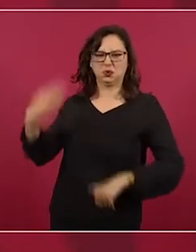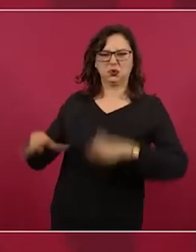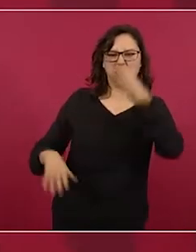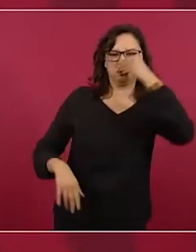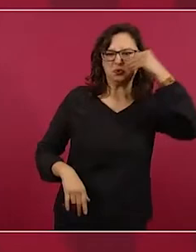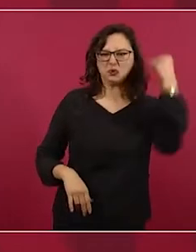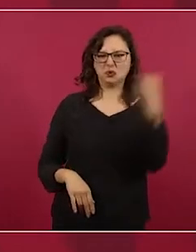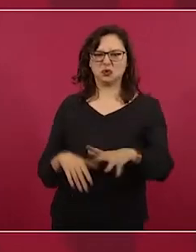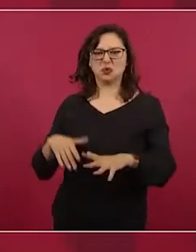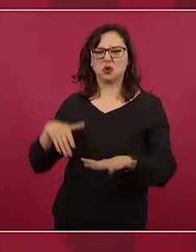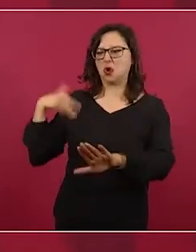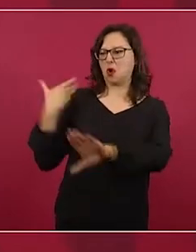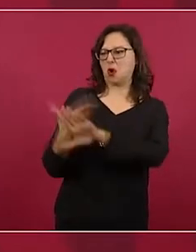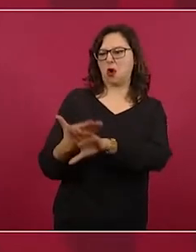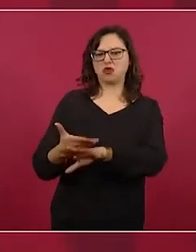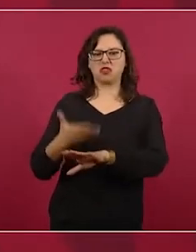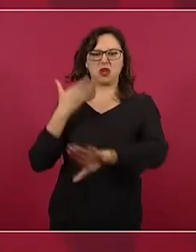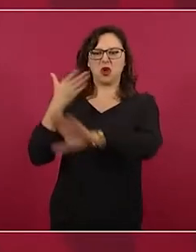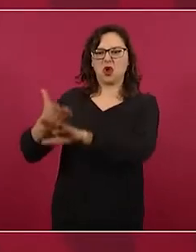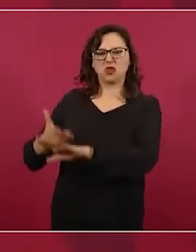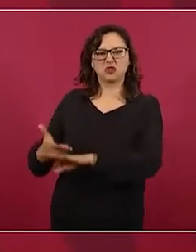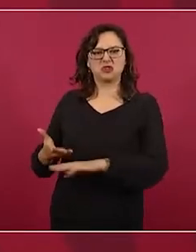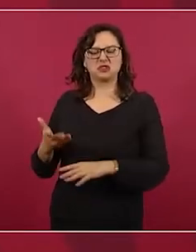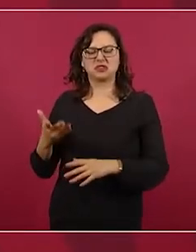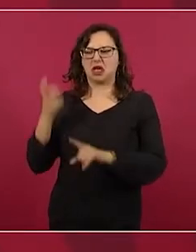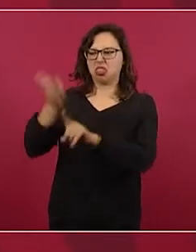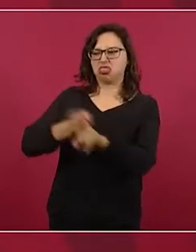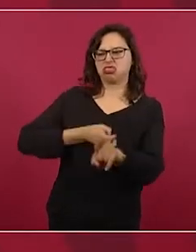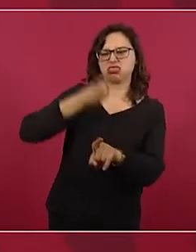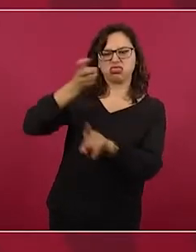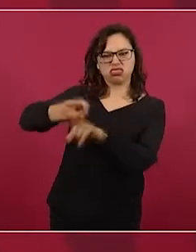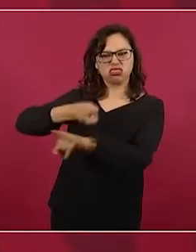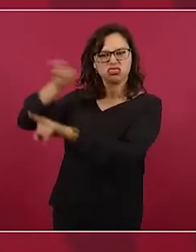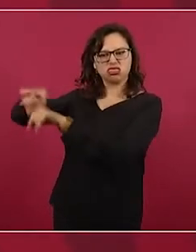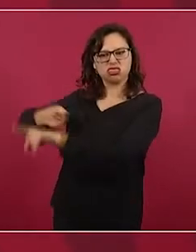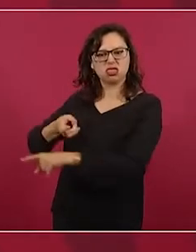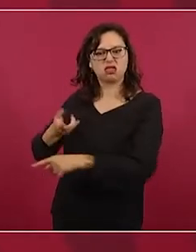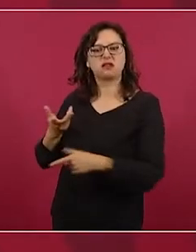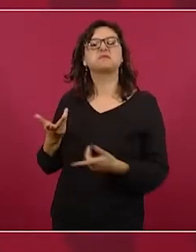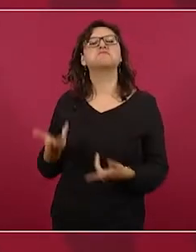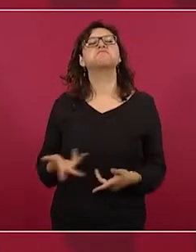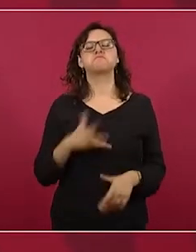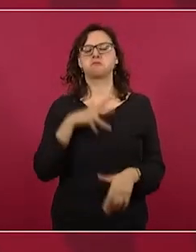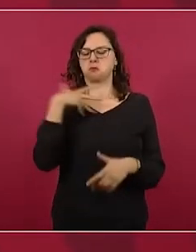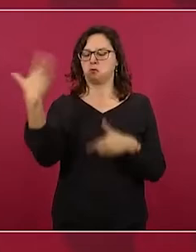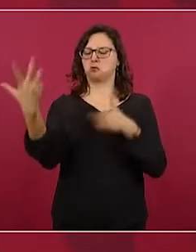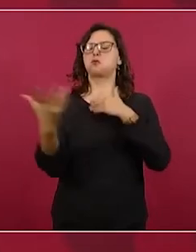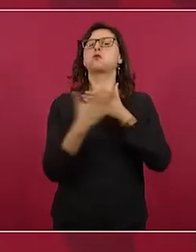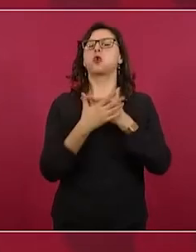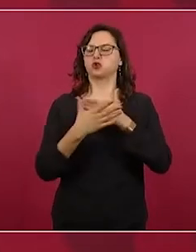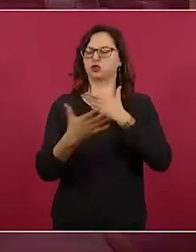de que va a declarar